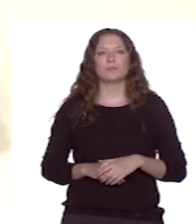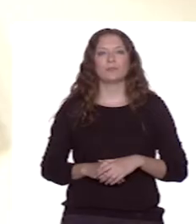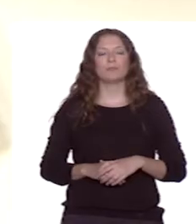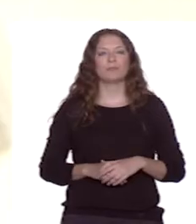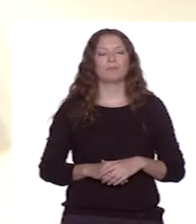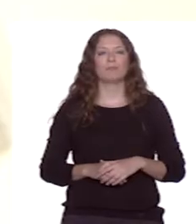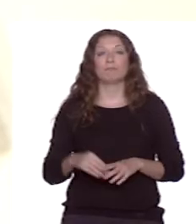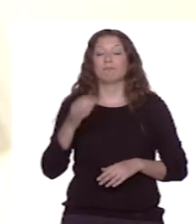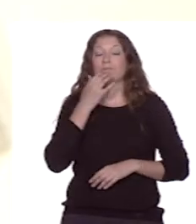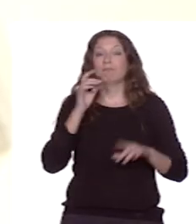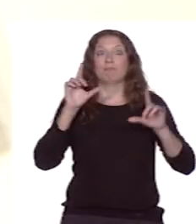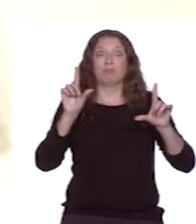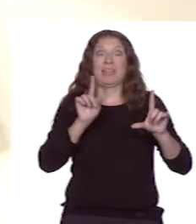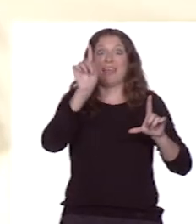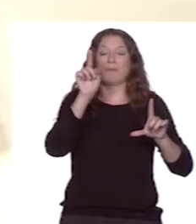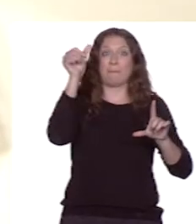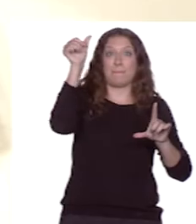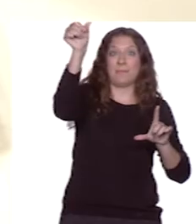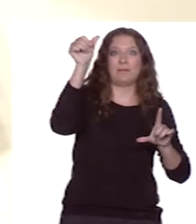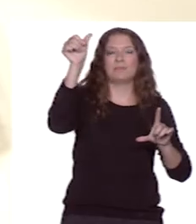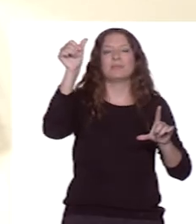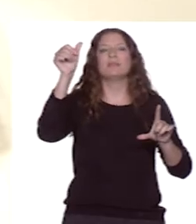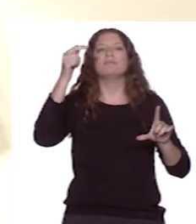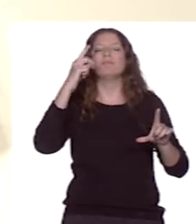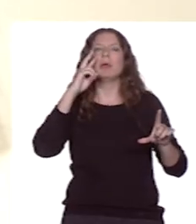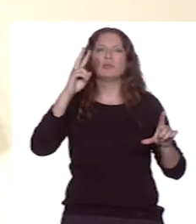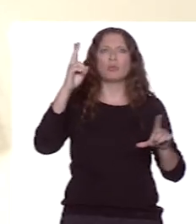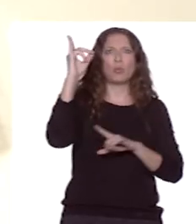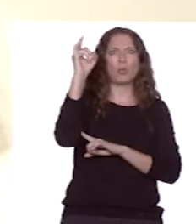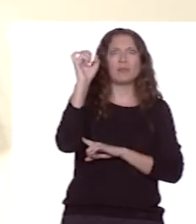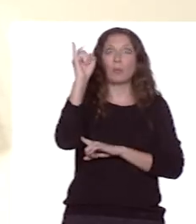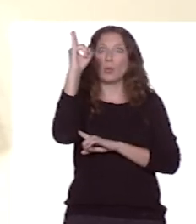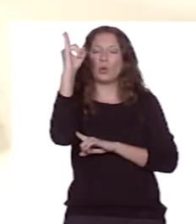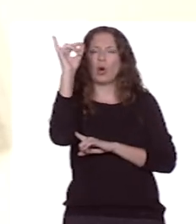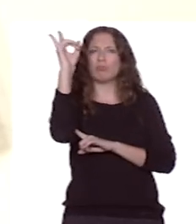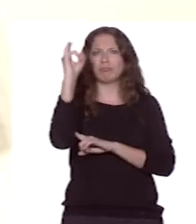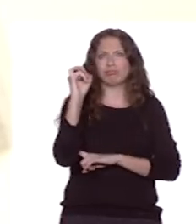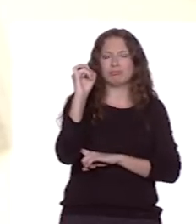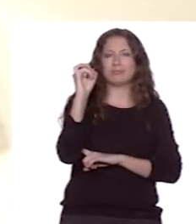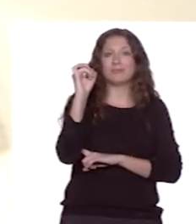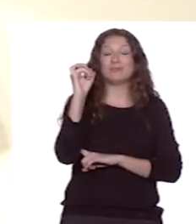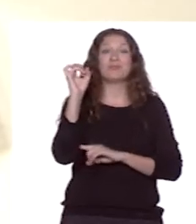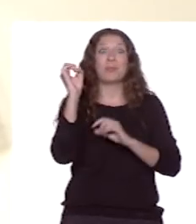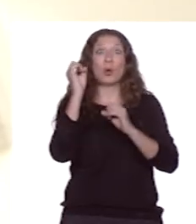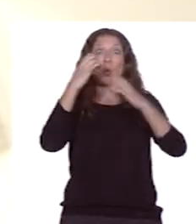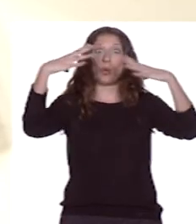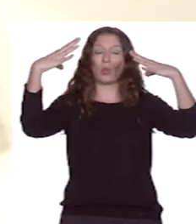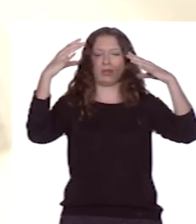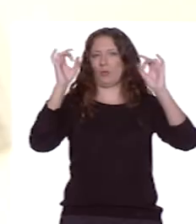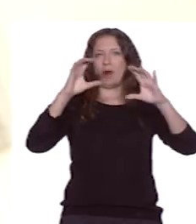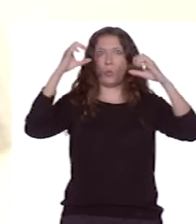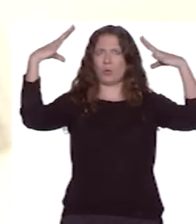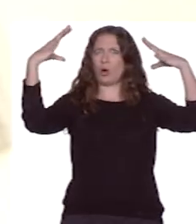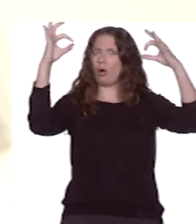Pulsando en la parte superior de la pantalla vemos si está la wifi conectada o desconectada e igual con la luz de la pantalla. Estos son